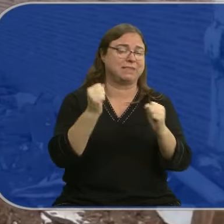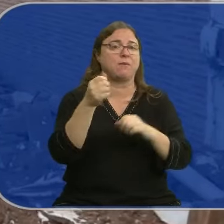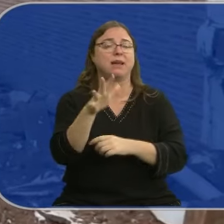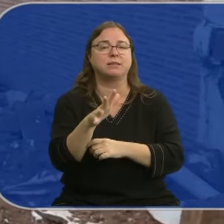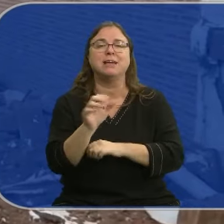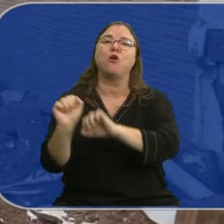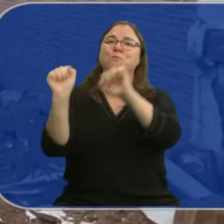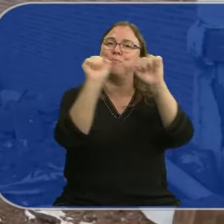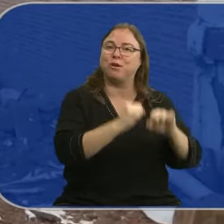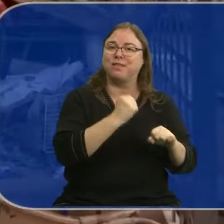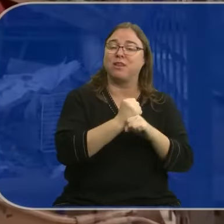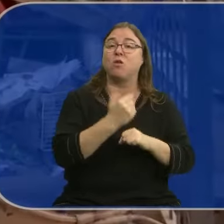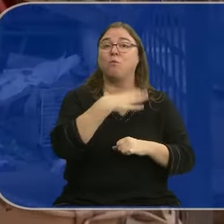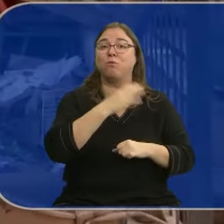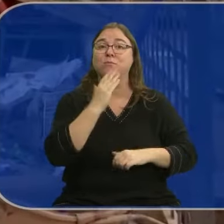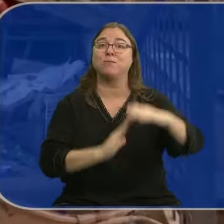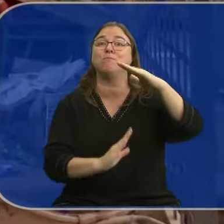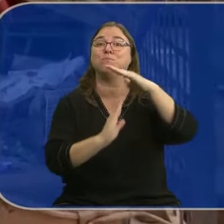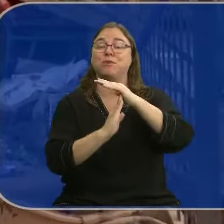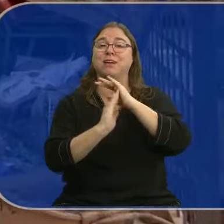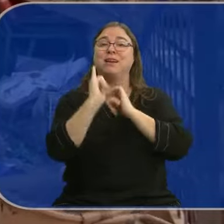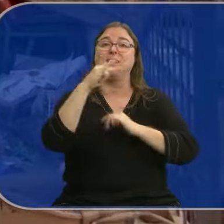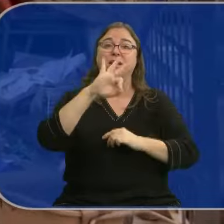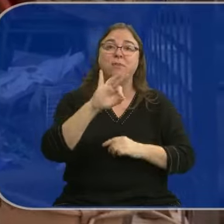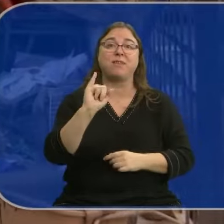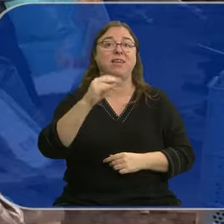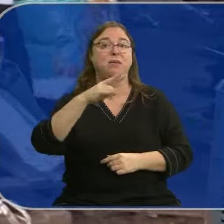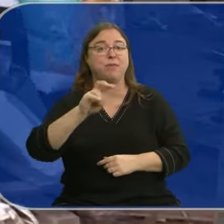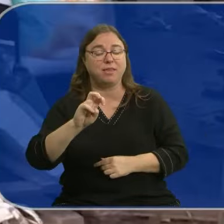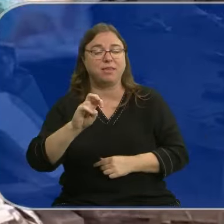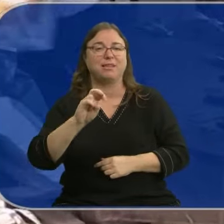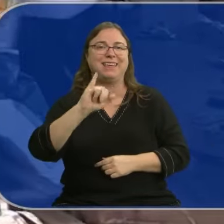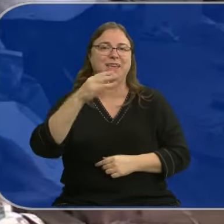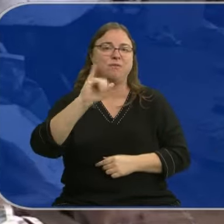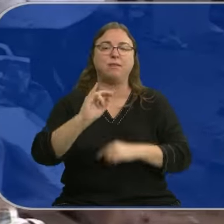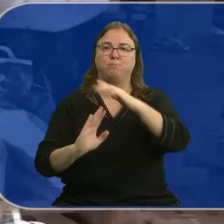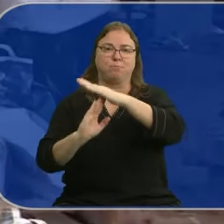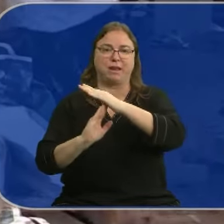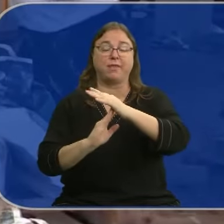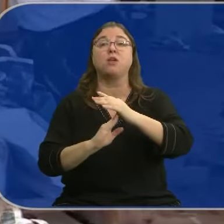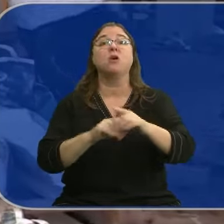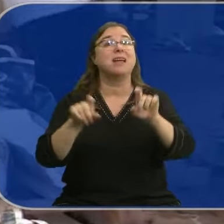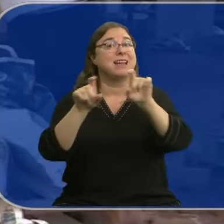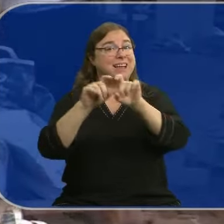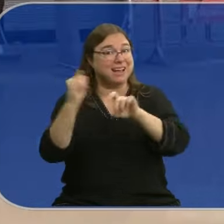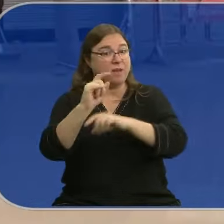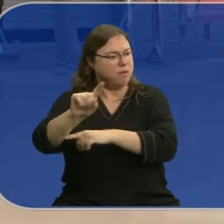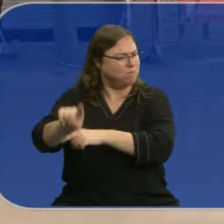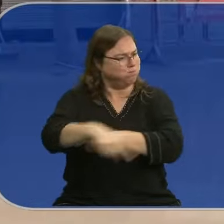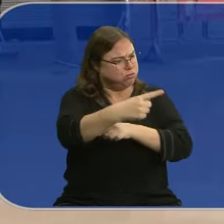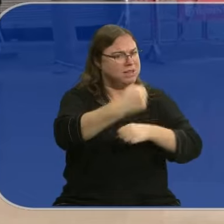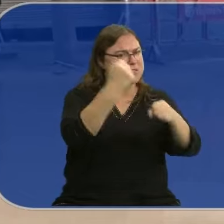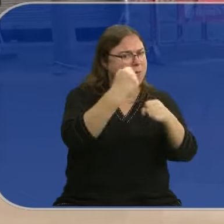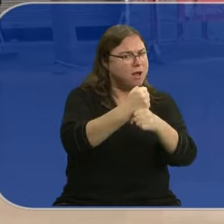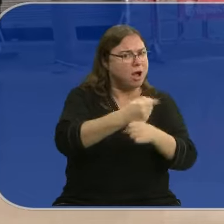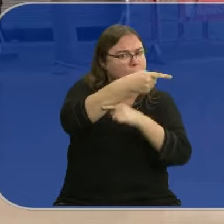laboral que también contempla la suspensión del cobro del IRPF y el IBI y por el que los empresarios no pueden obligar a los trabajadores a acudir a sus puestos